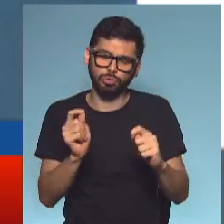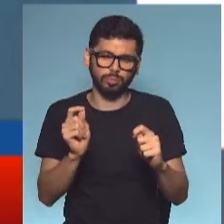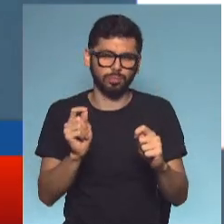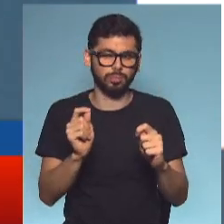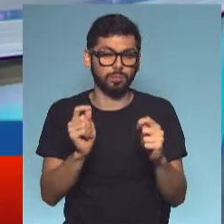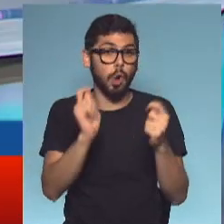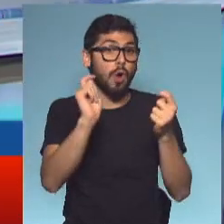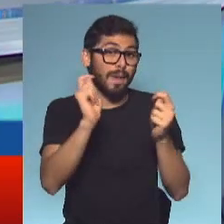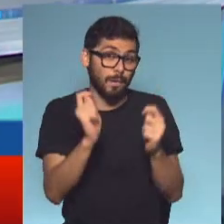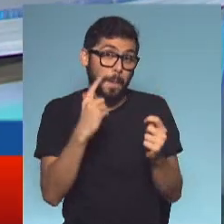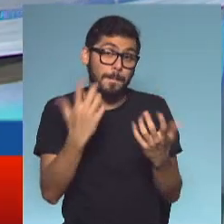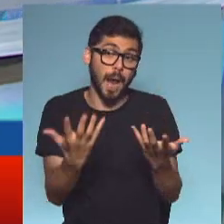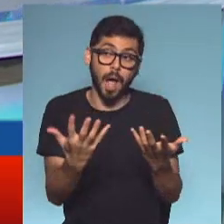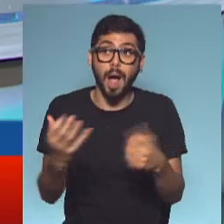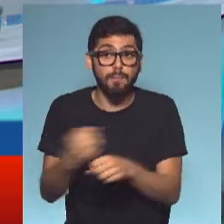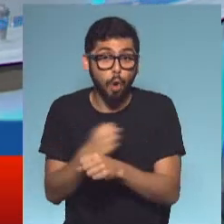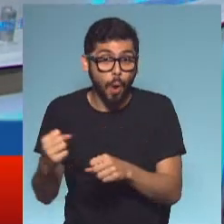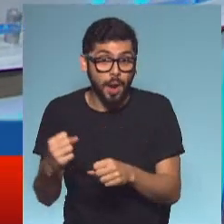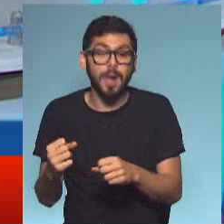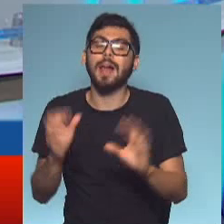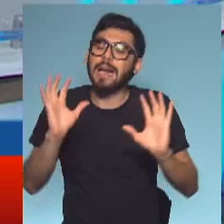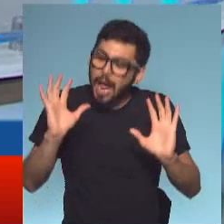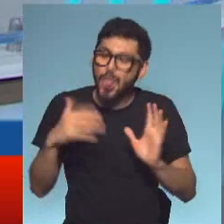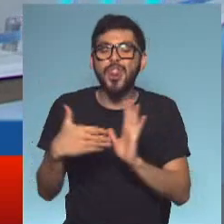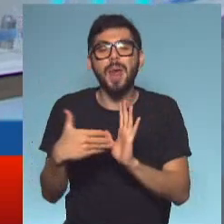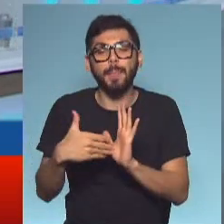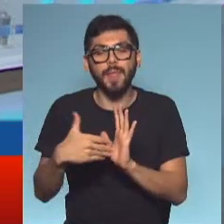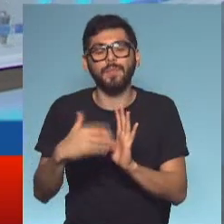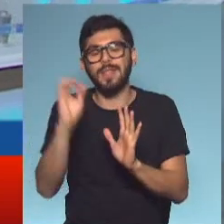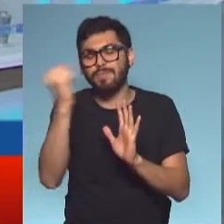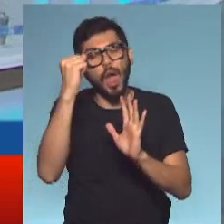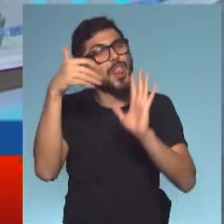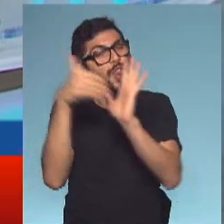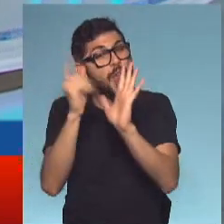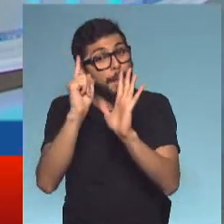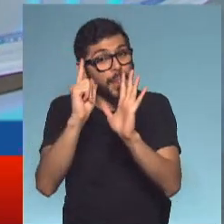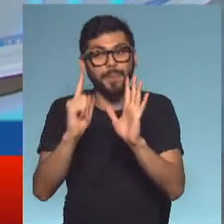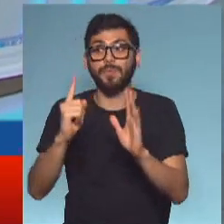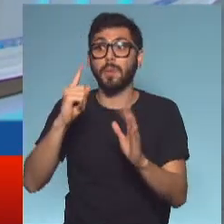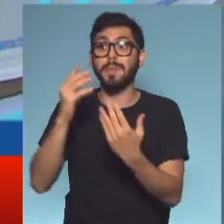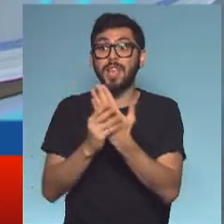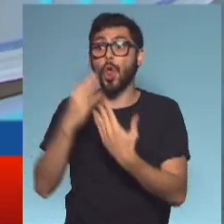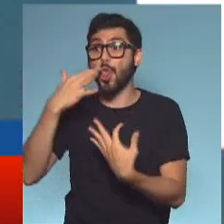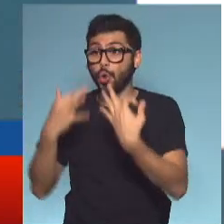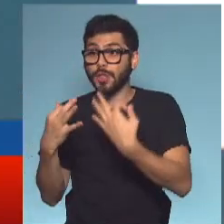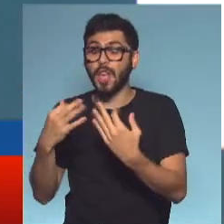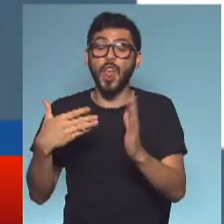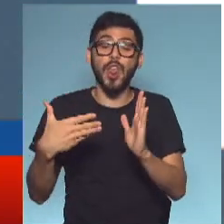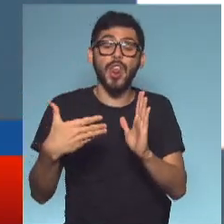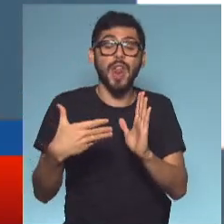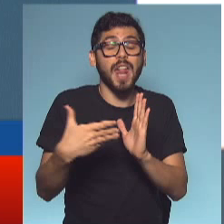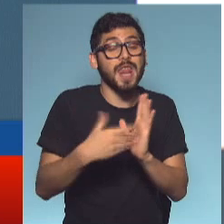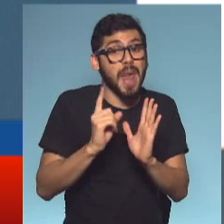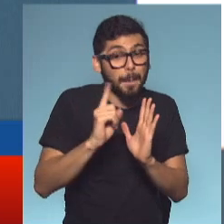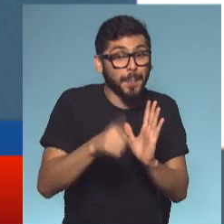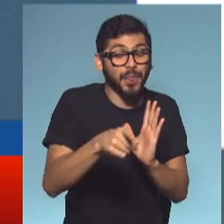¿Reforma suficiente como para conseguir la aprobación? Según, según y subrayo el según, el Ministerio de Justicia y según las jefaturas en